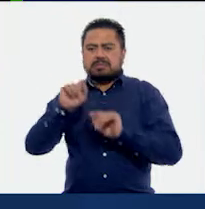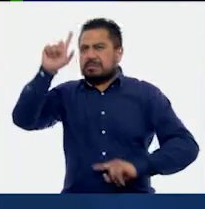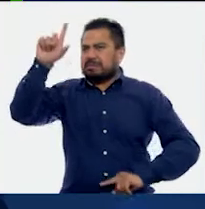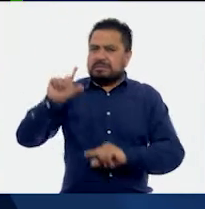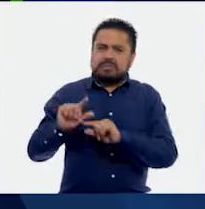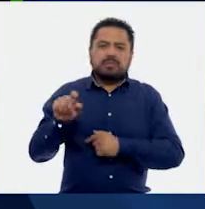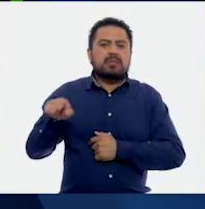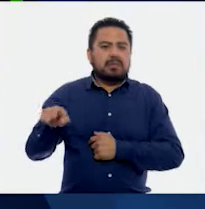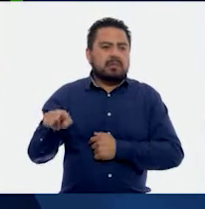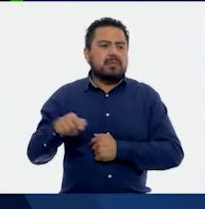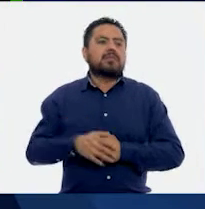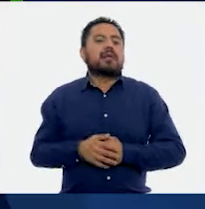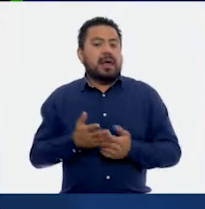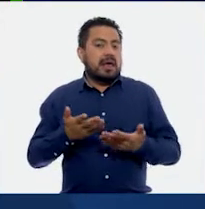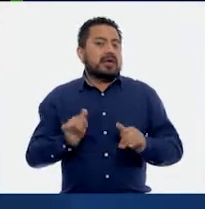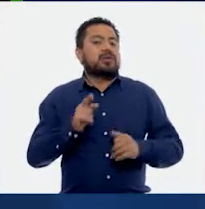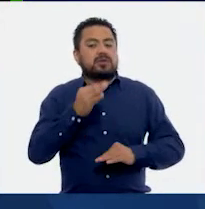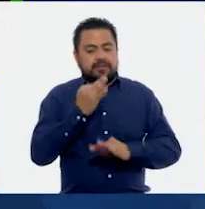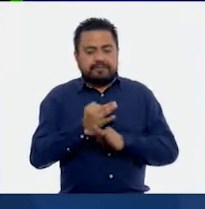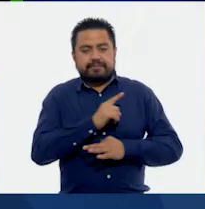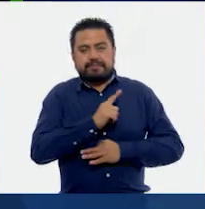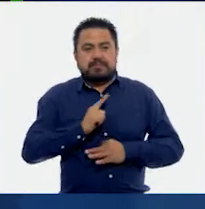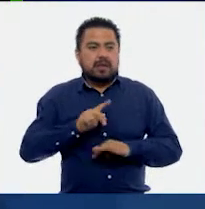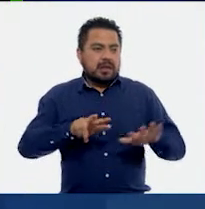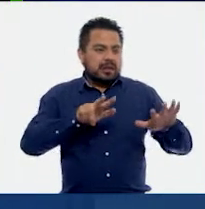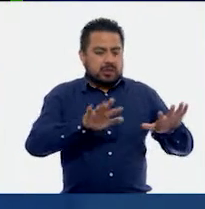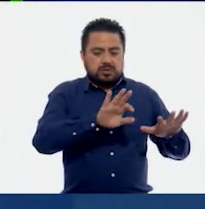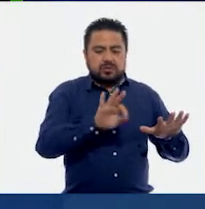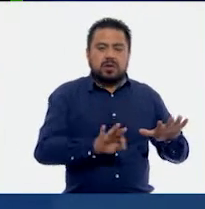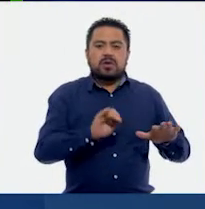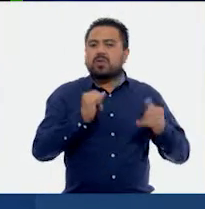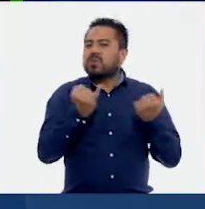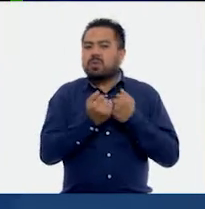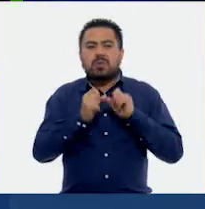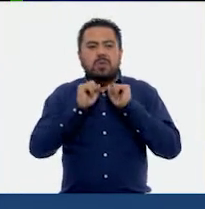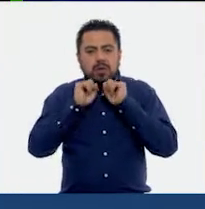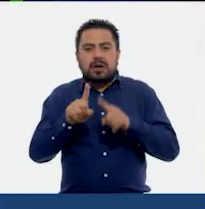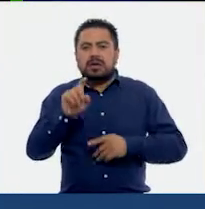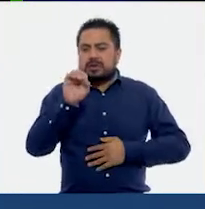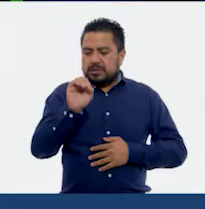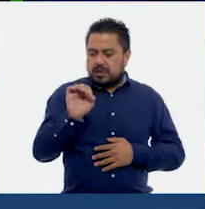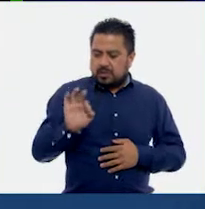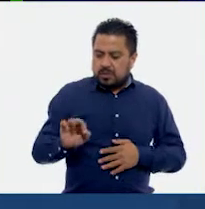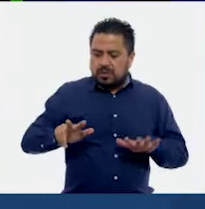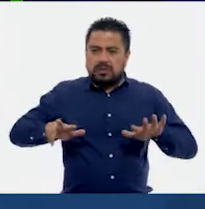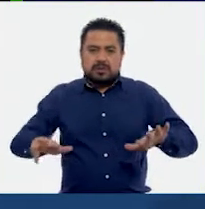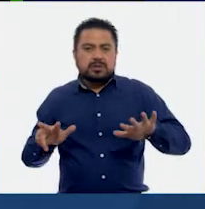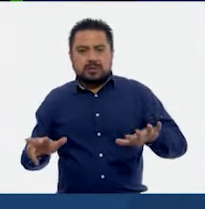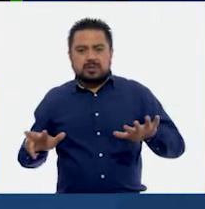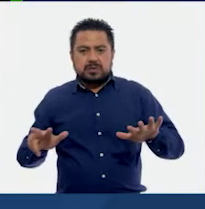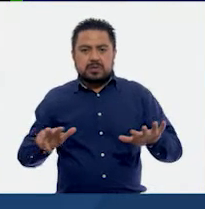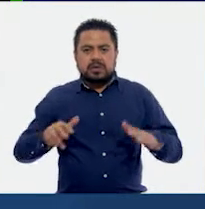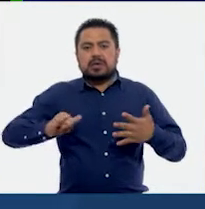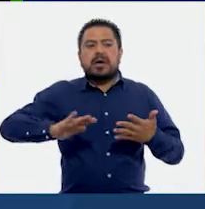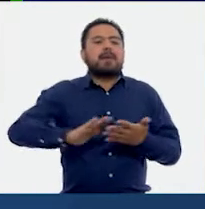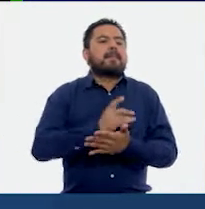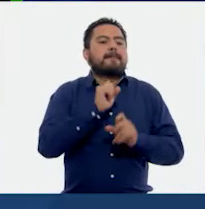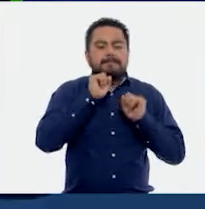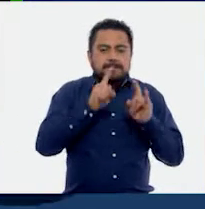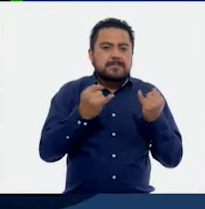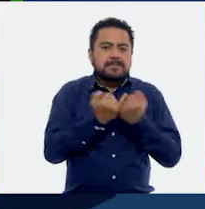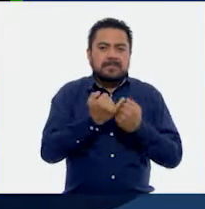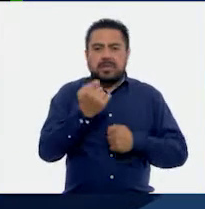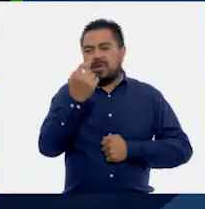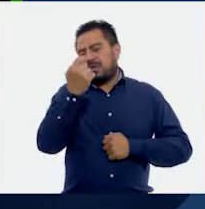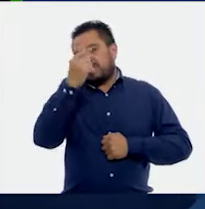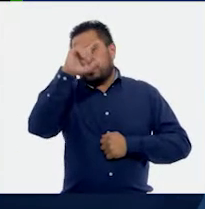simplificada. Así que tenemos que 18% es lo mismo que 0.18, que es lo mismo en